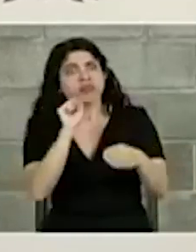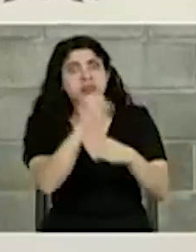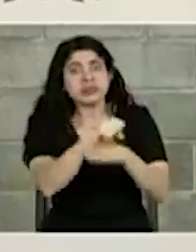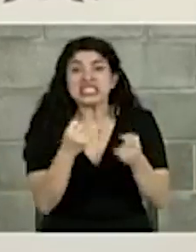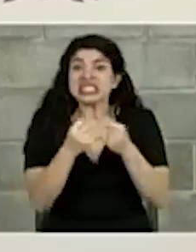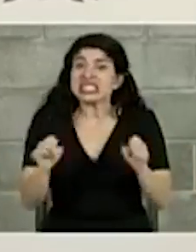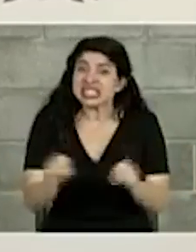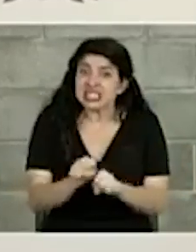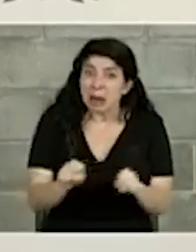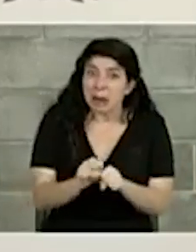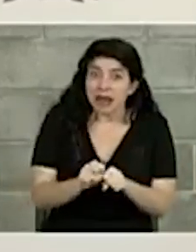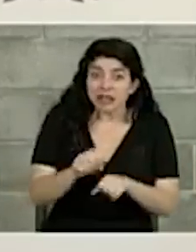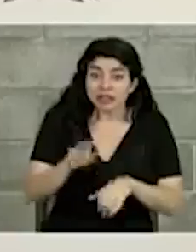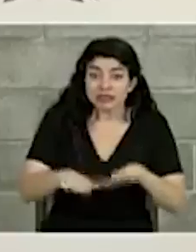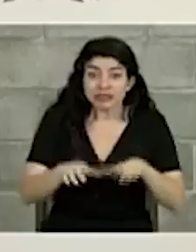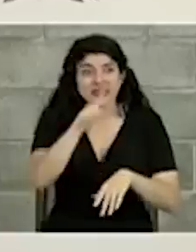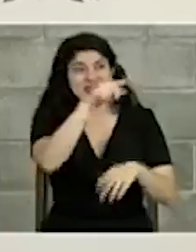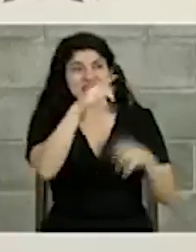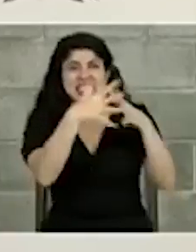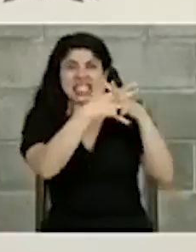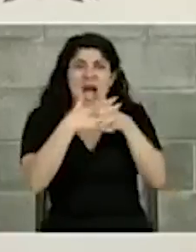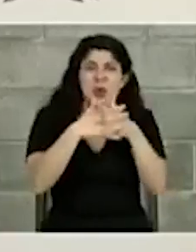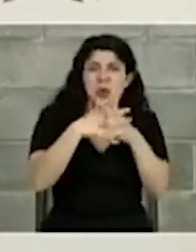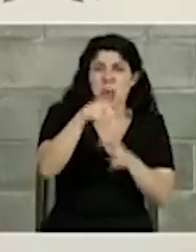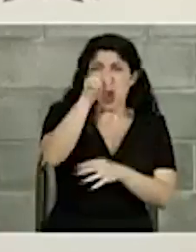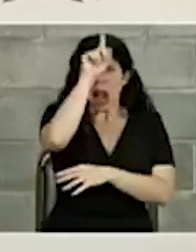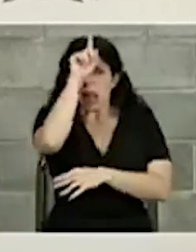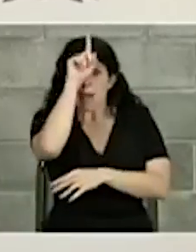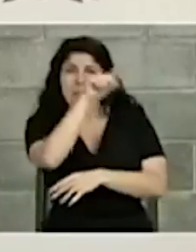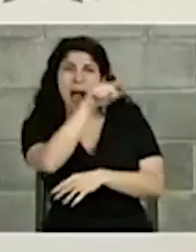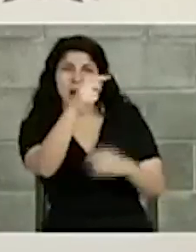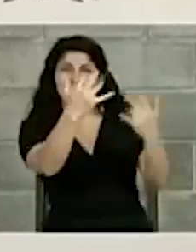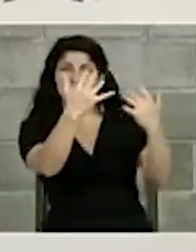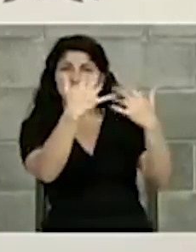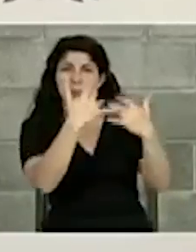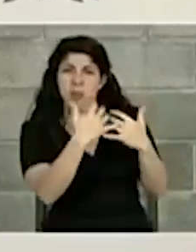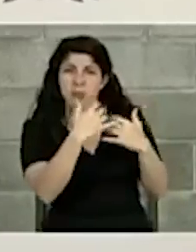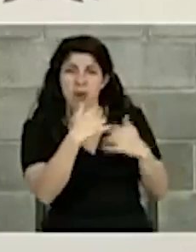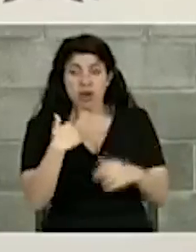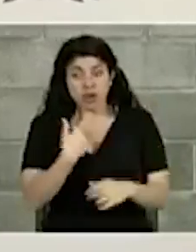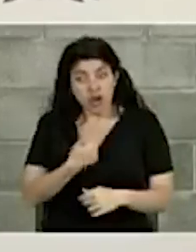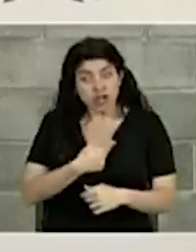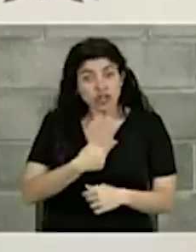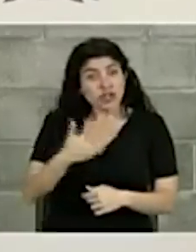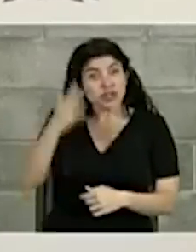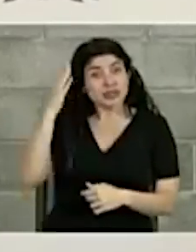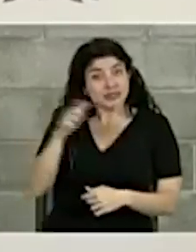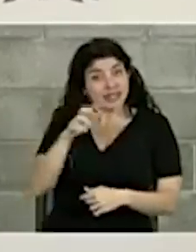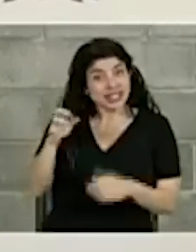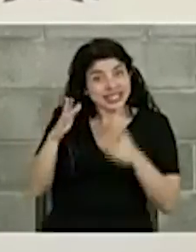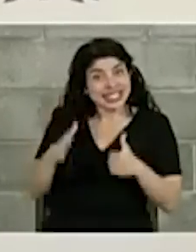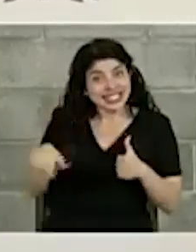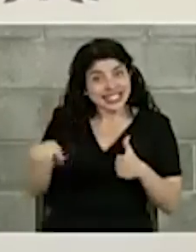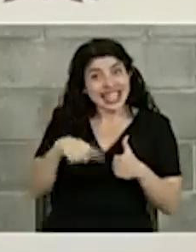descalzos ellos venidos de Estados Unidos y Alemania los otros nuestros antepasados